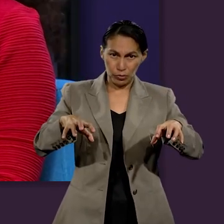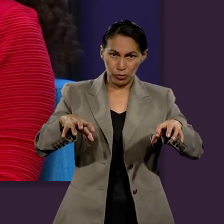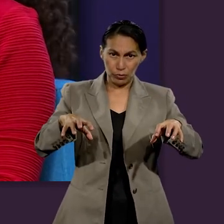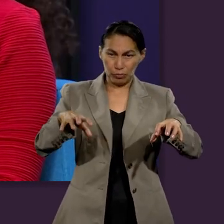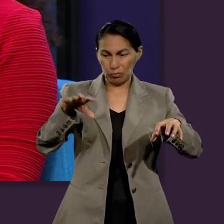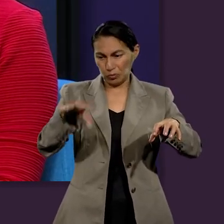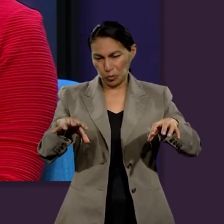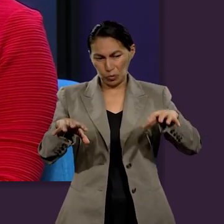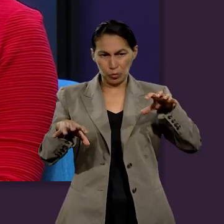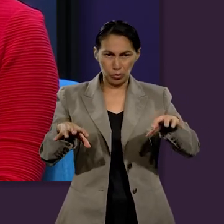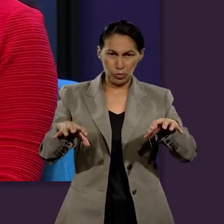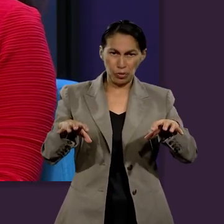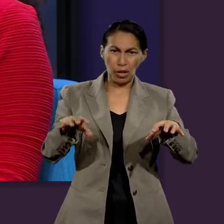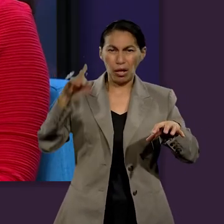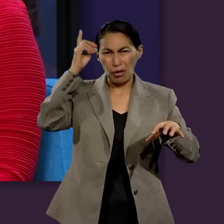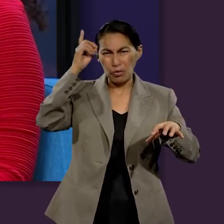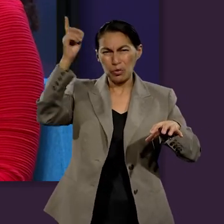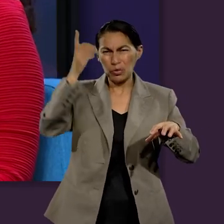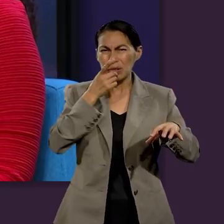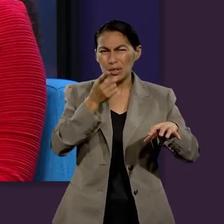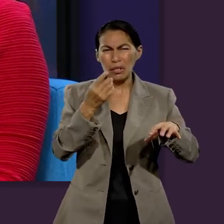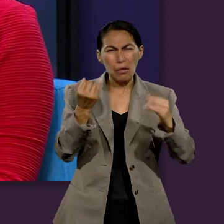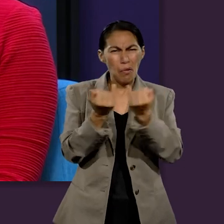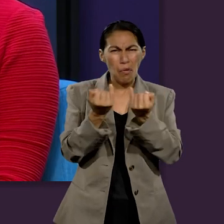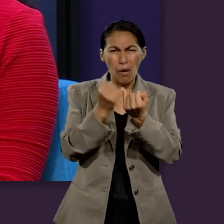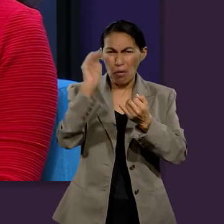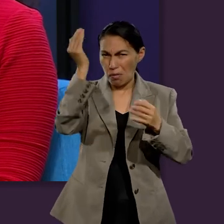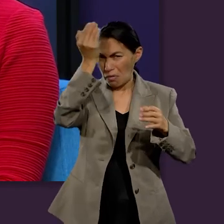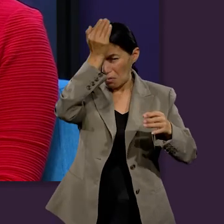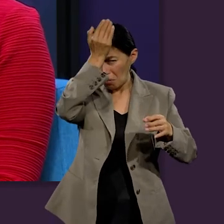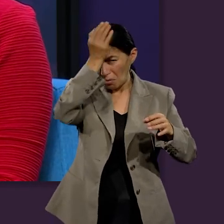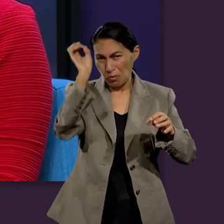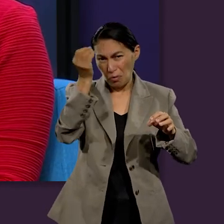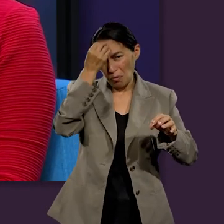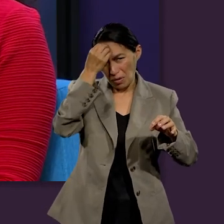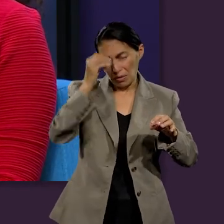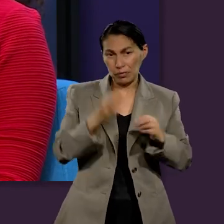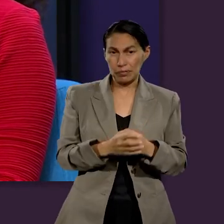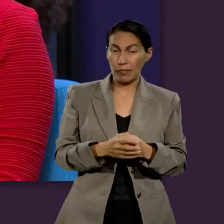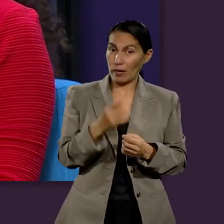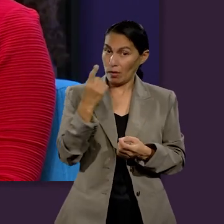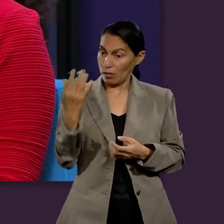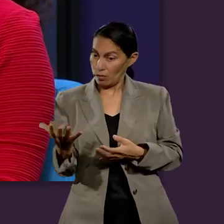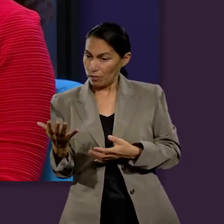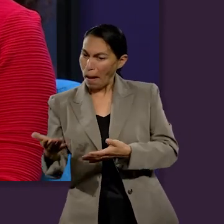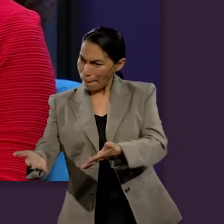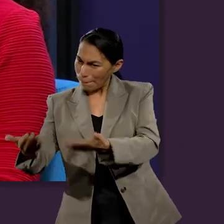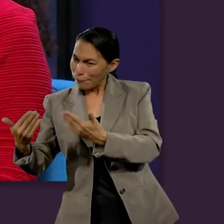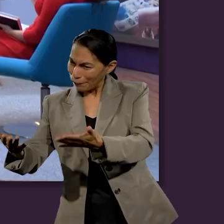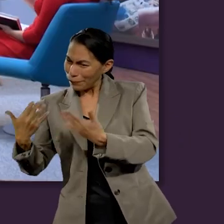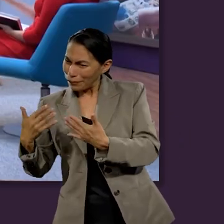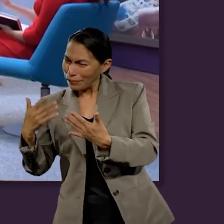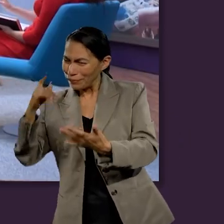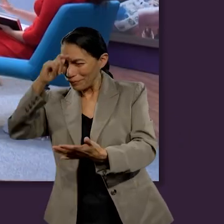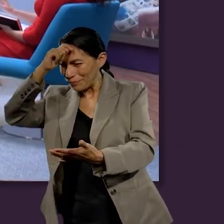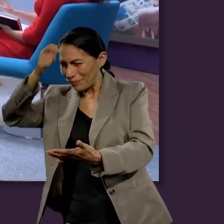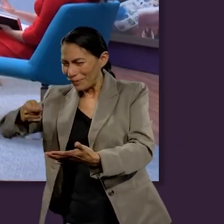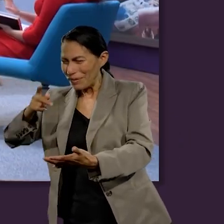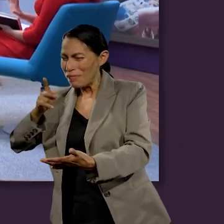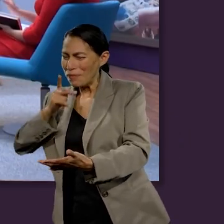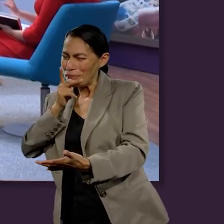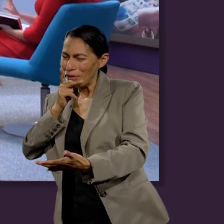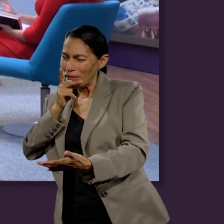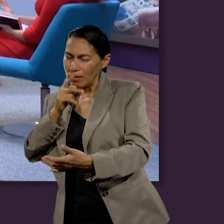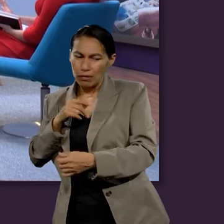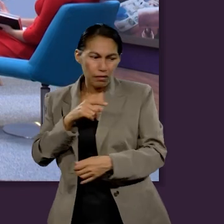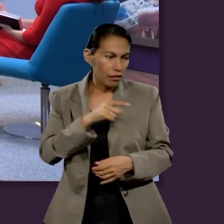con ovejas y con cabritos. Va a poner unos en un lado y otros de otro y uno les va a decir, venid benditos de mi Padre y a los otros les va a